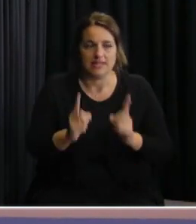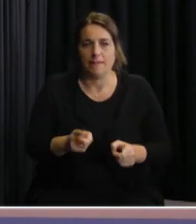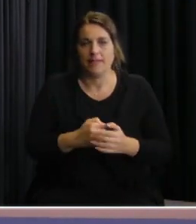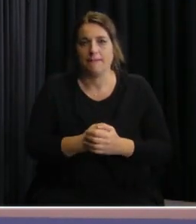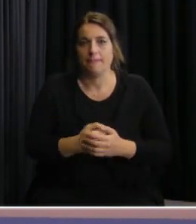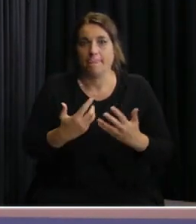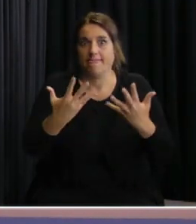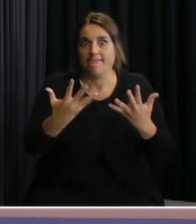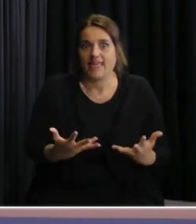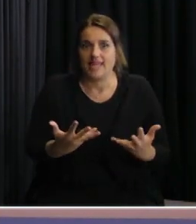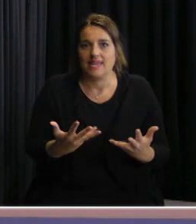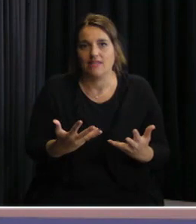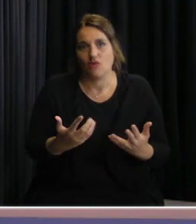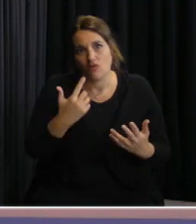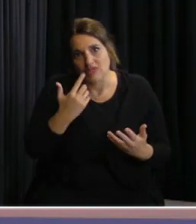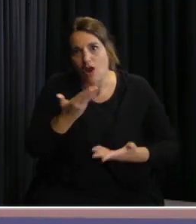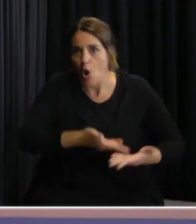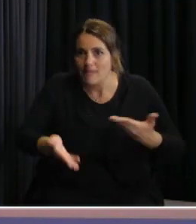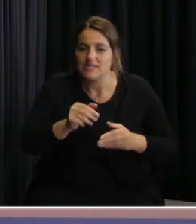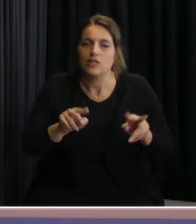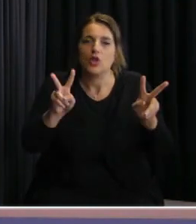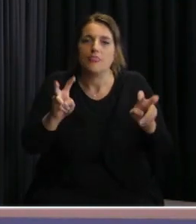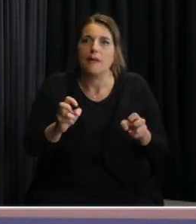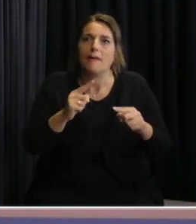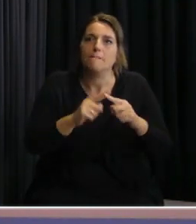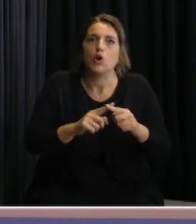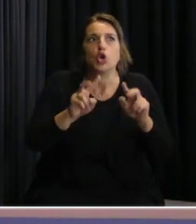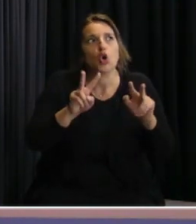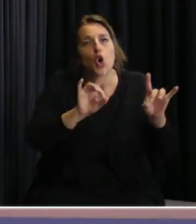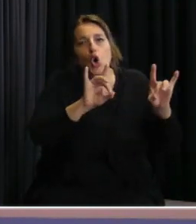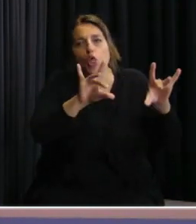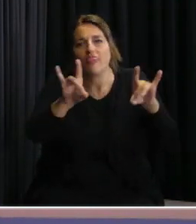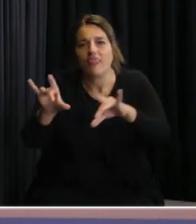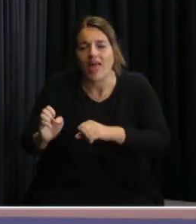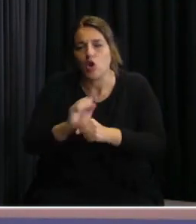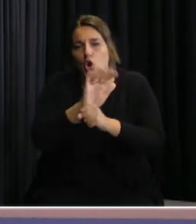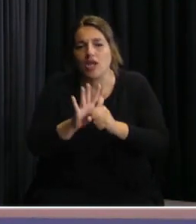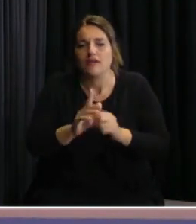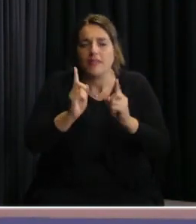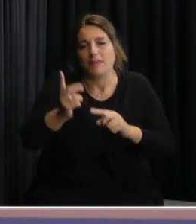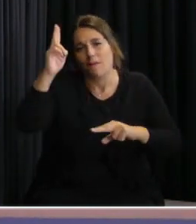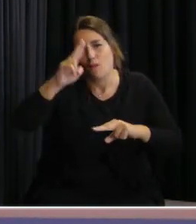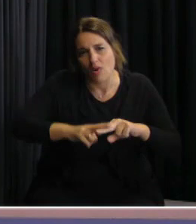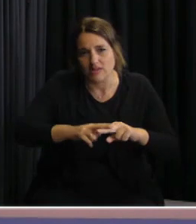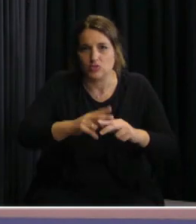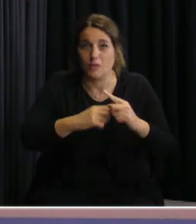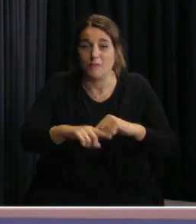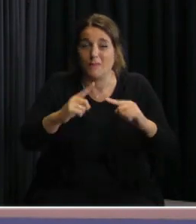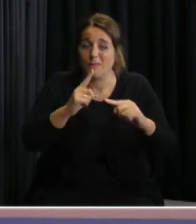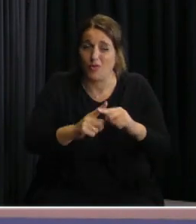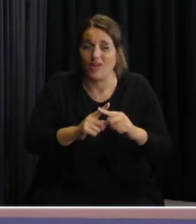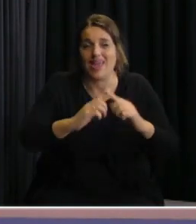tratando este tema sobre los contagiados y los fallecidos en las residencias para